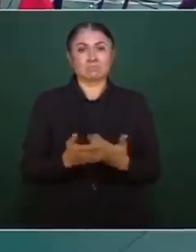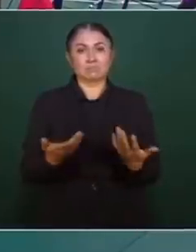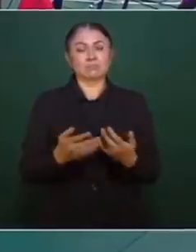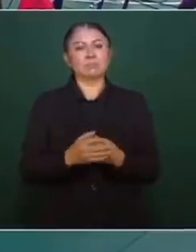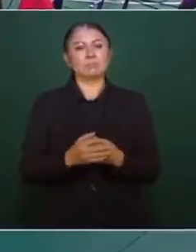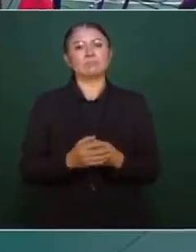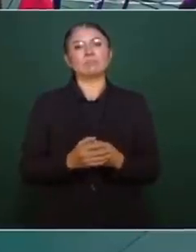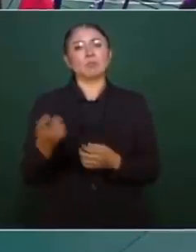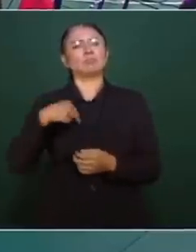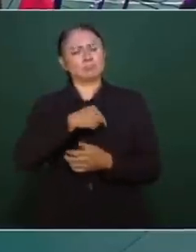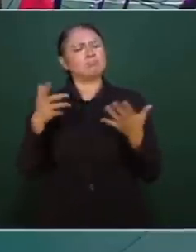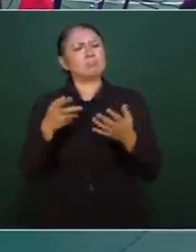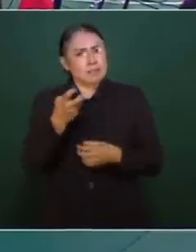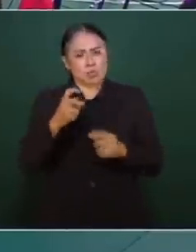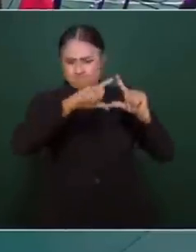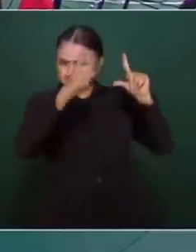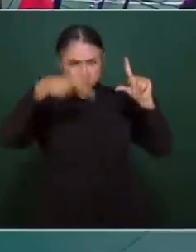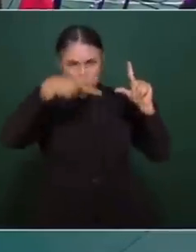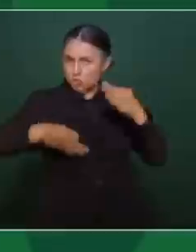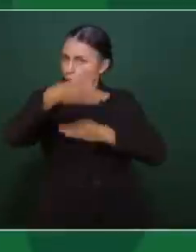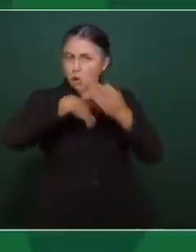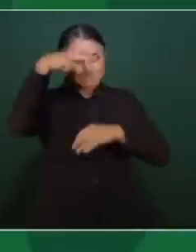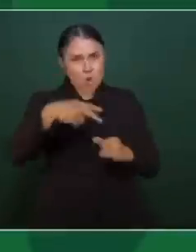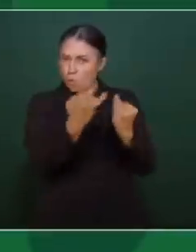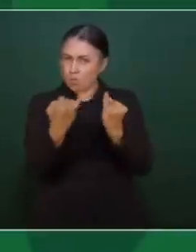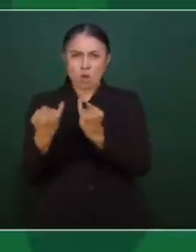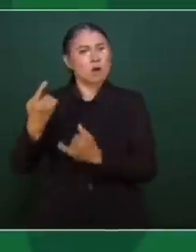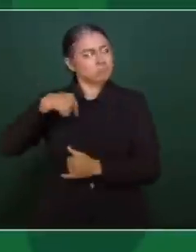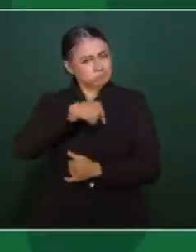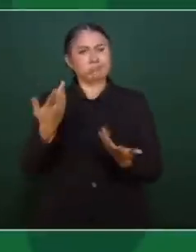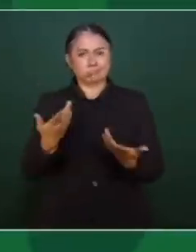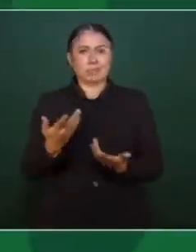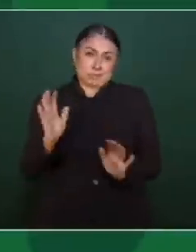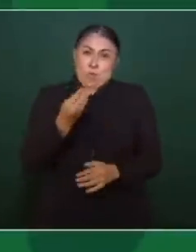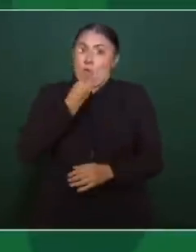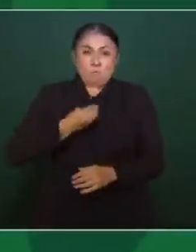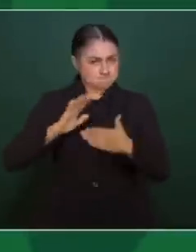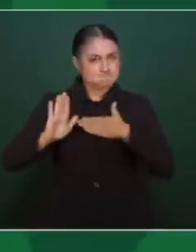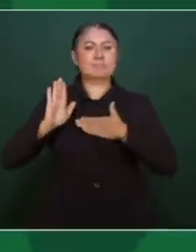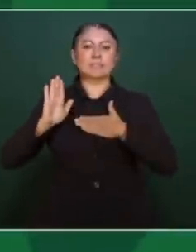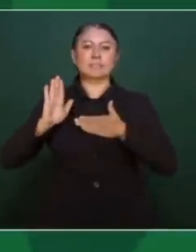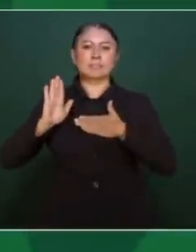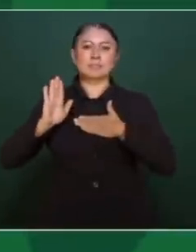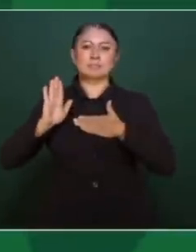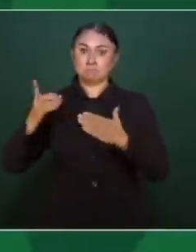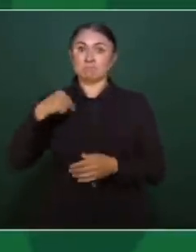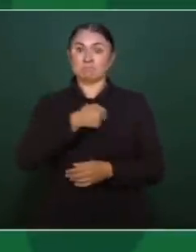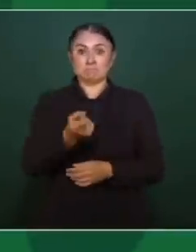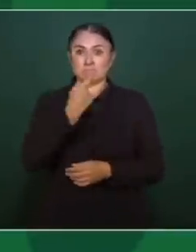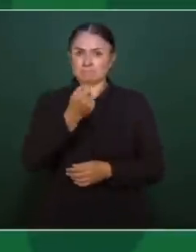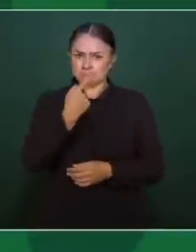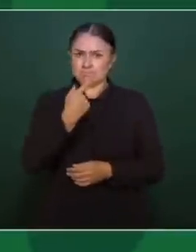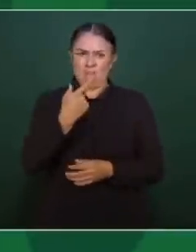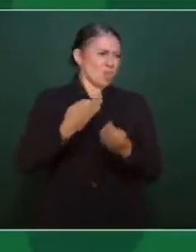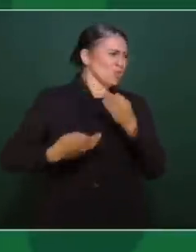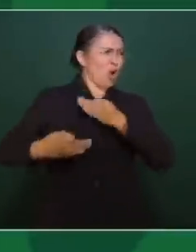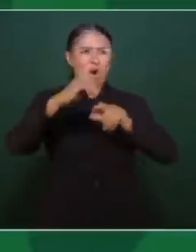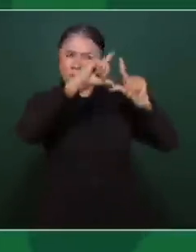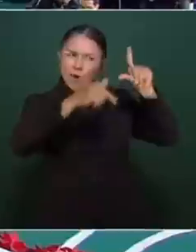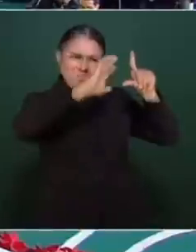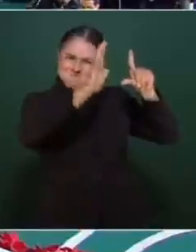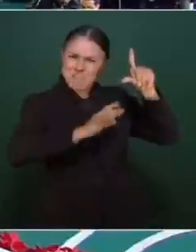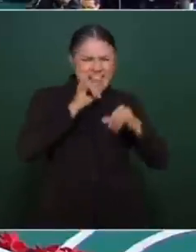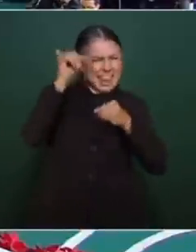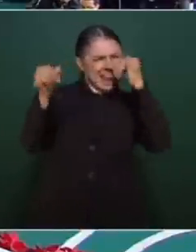Entonces, y así vamos a hacerlo en todo el país, porque ya tenemos el compromiso de que van a tener medicamentos hasta las comunidades más